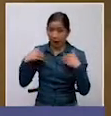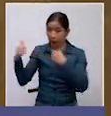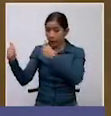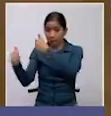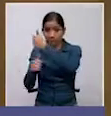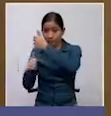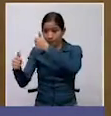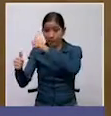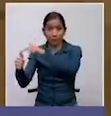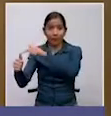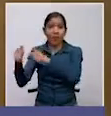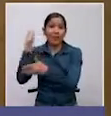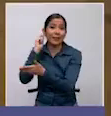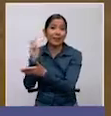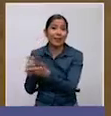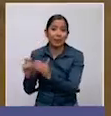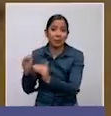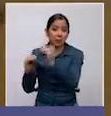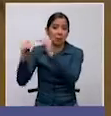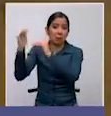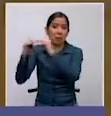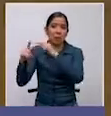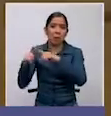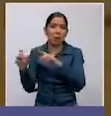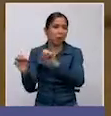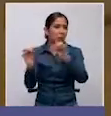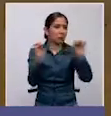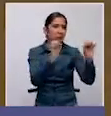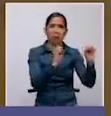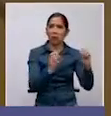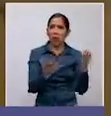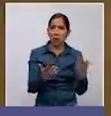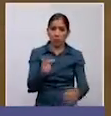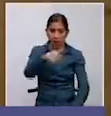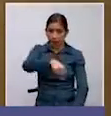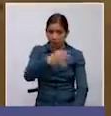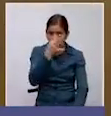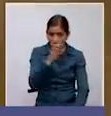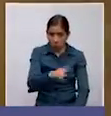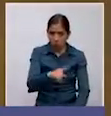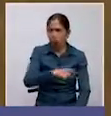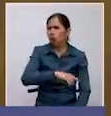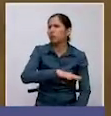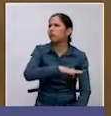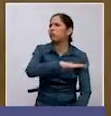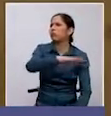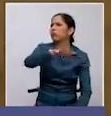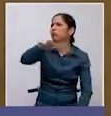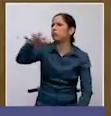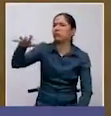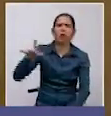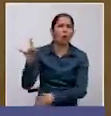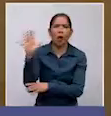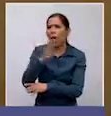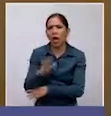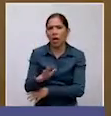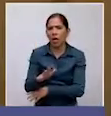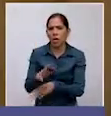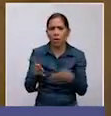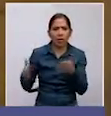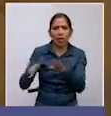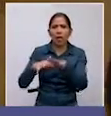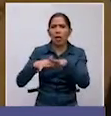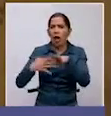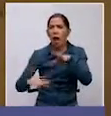no está haciendo nada. No solo aquí donde nos encontramos, sino en todos los barrios de Covija. Están llenos de hueco.